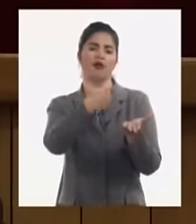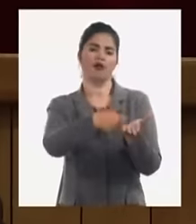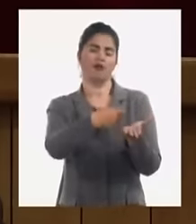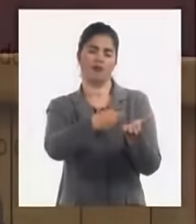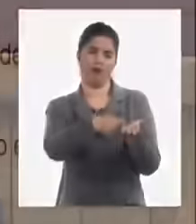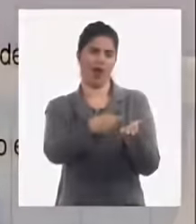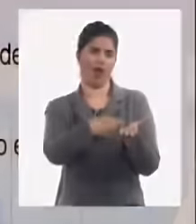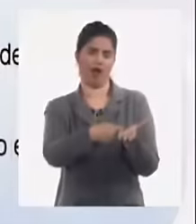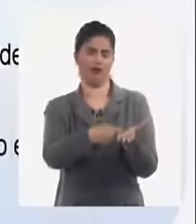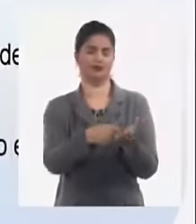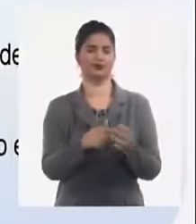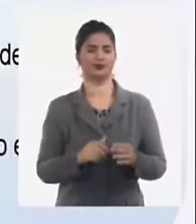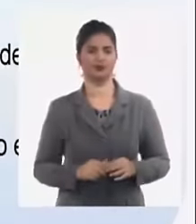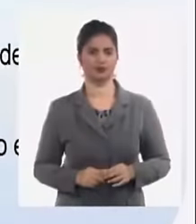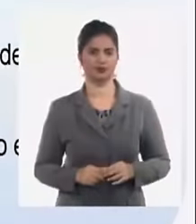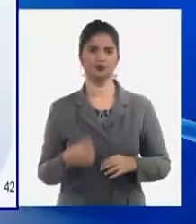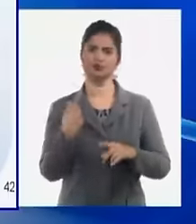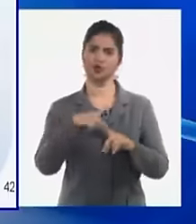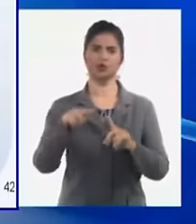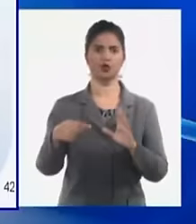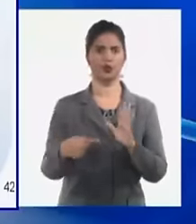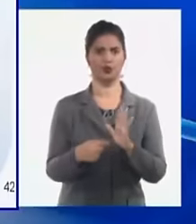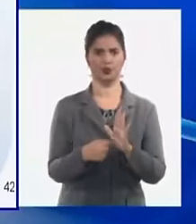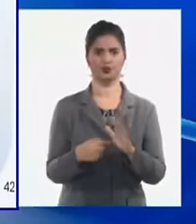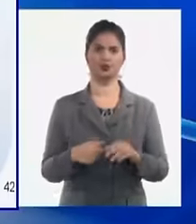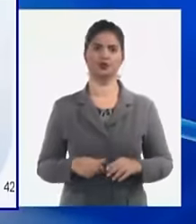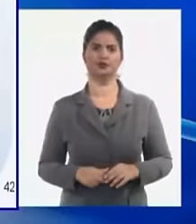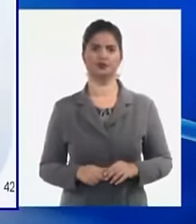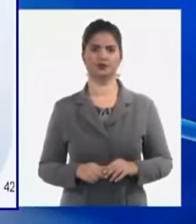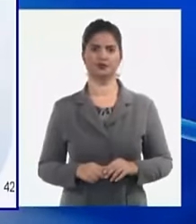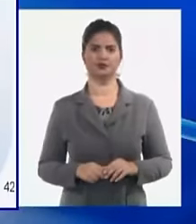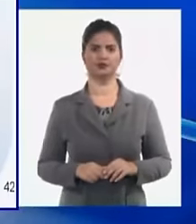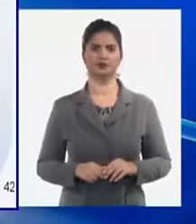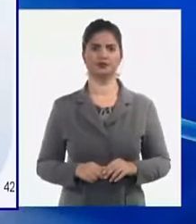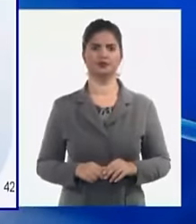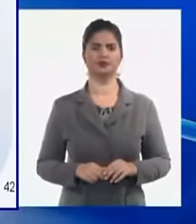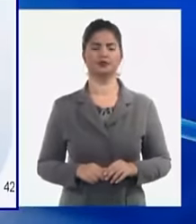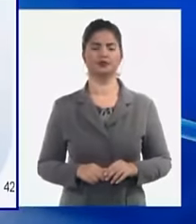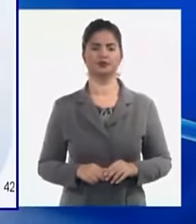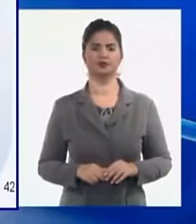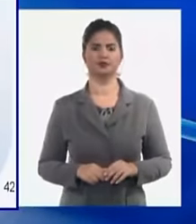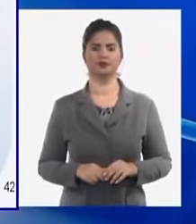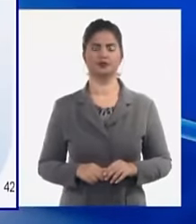actualizar las actividades no autorizadas